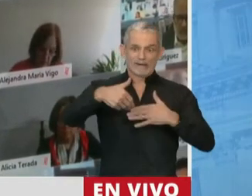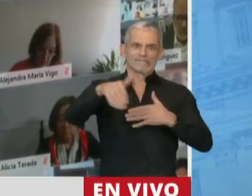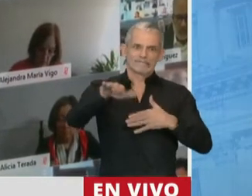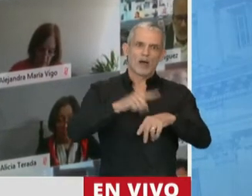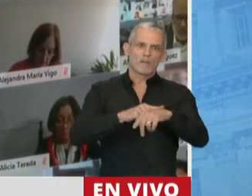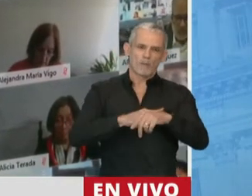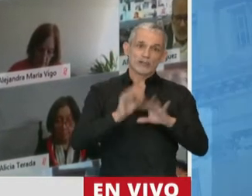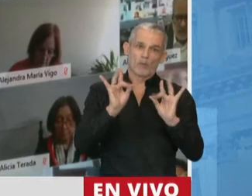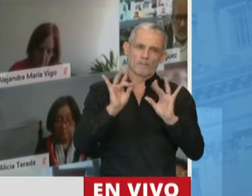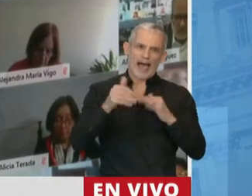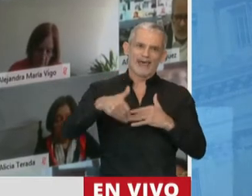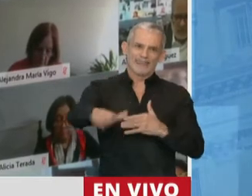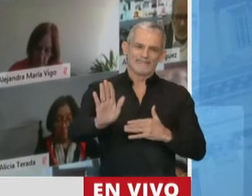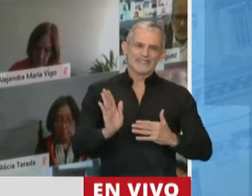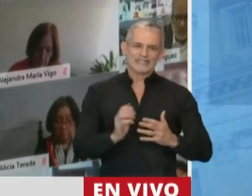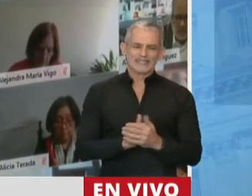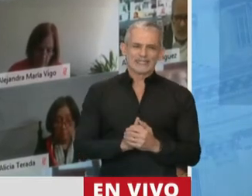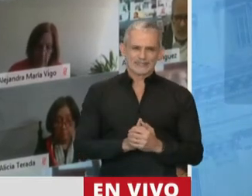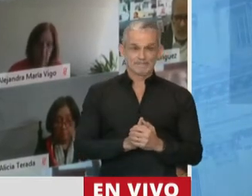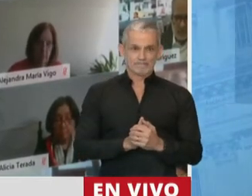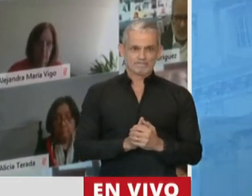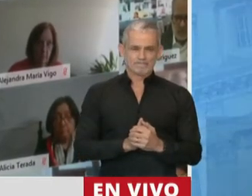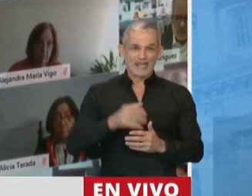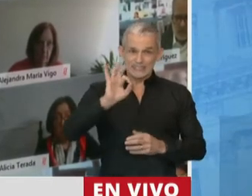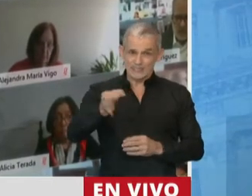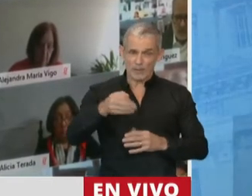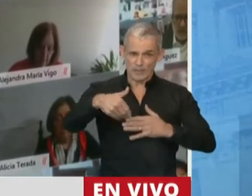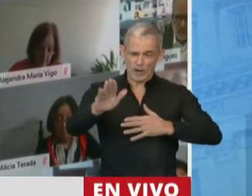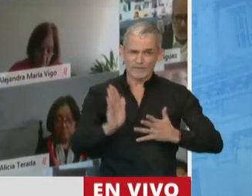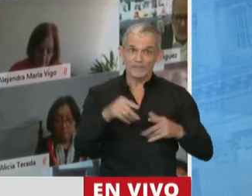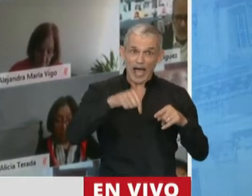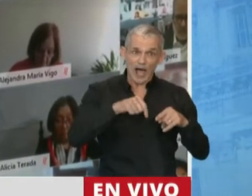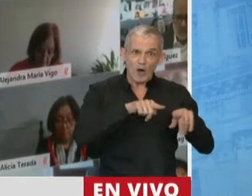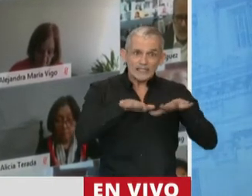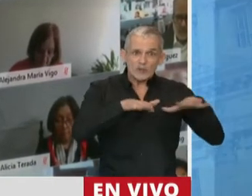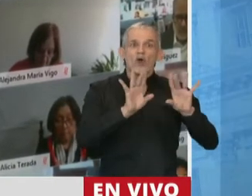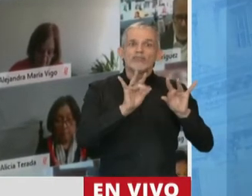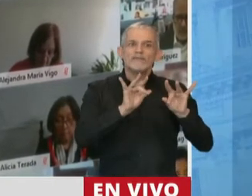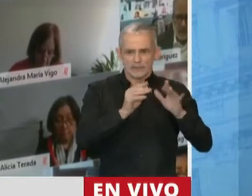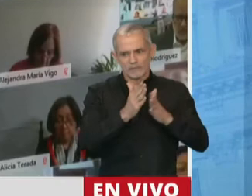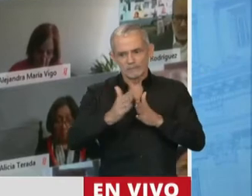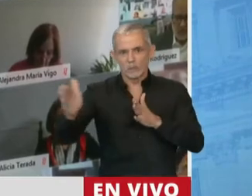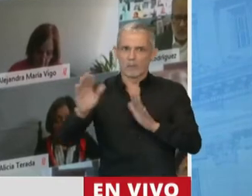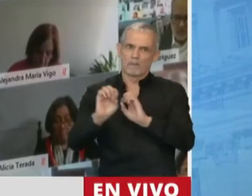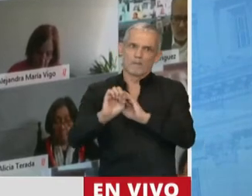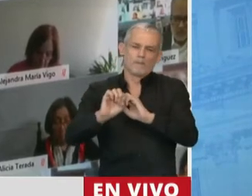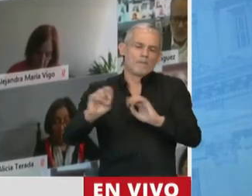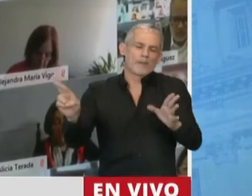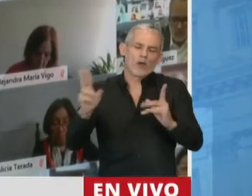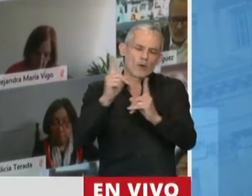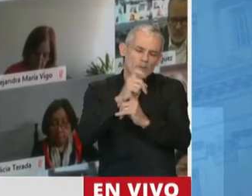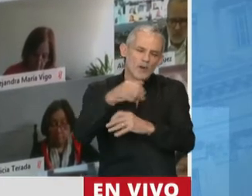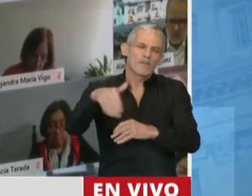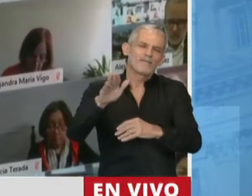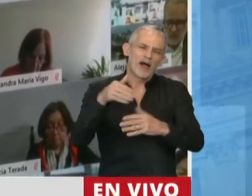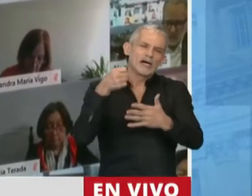mucho más difíciles de que lo que estamos viviendo. que son muchos los problemas que vamos a tener que afrontar los